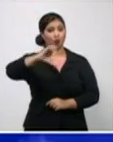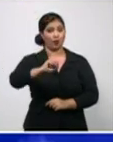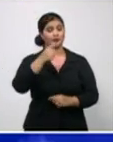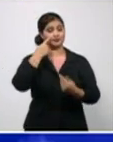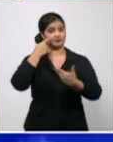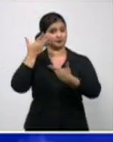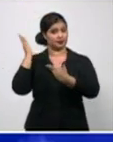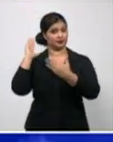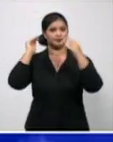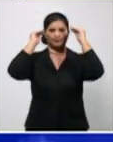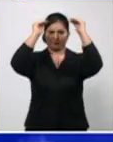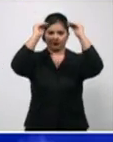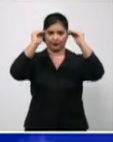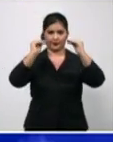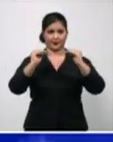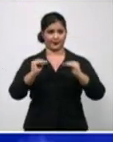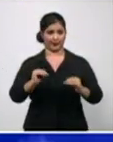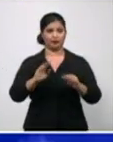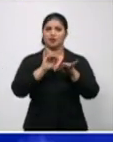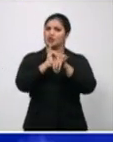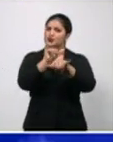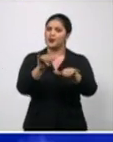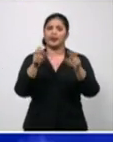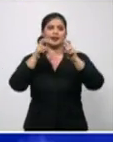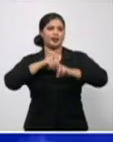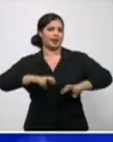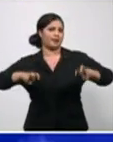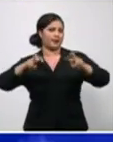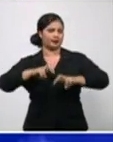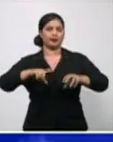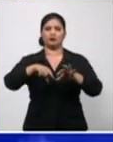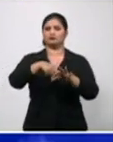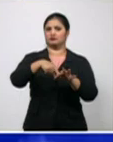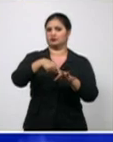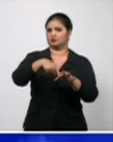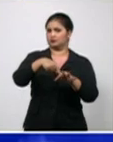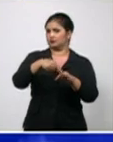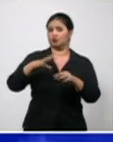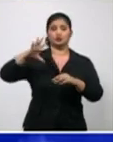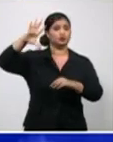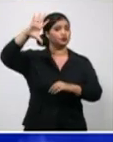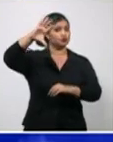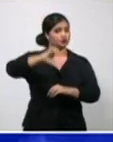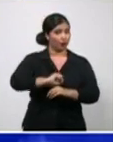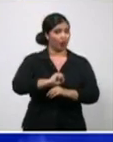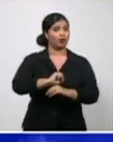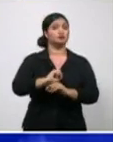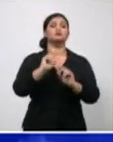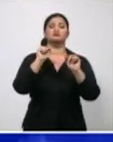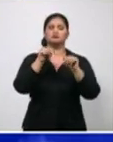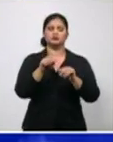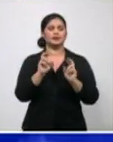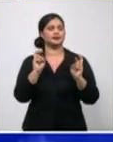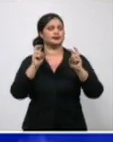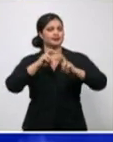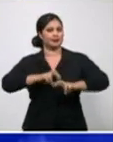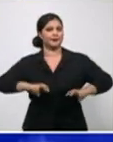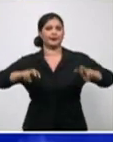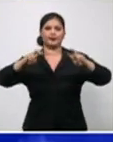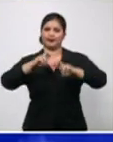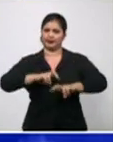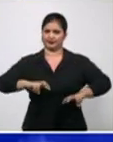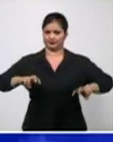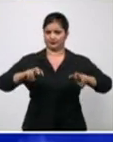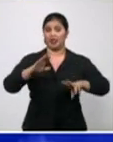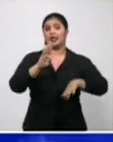municipio especial Isla de la Juventud, en correspondencia con la complejidad epidemiológica que tiene el territorio.